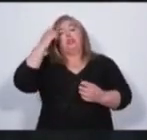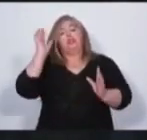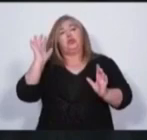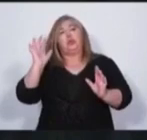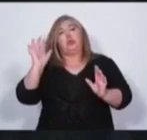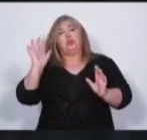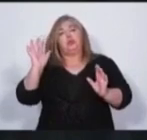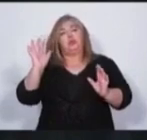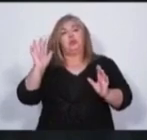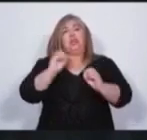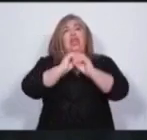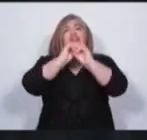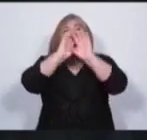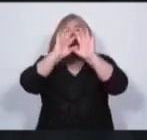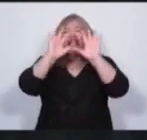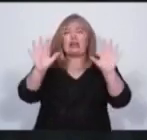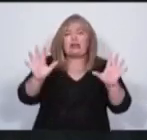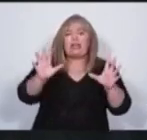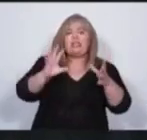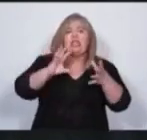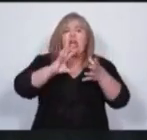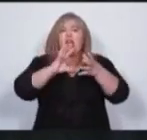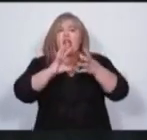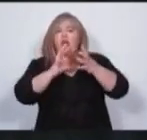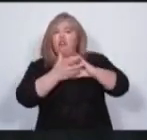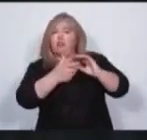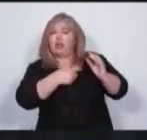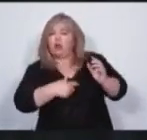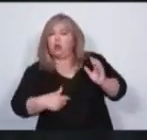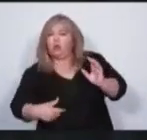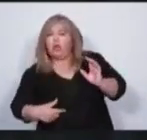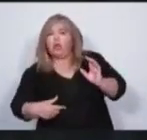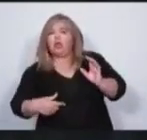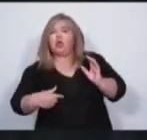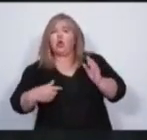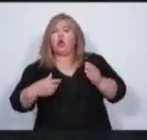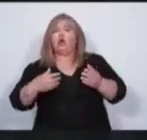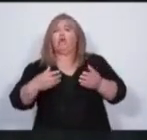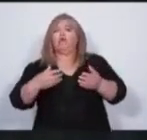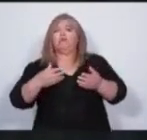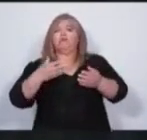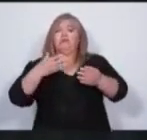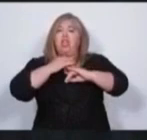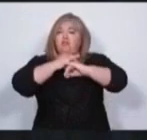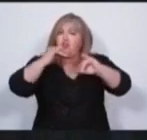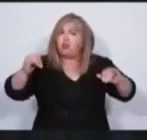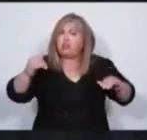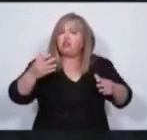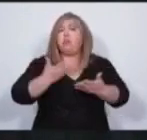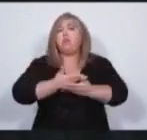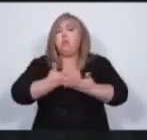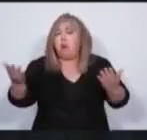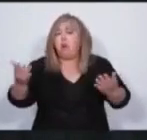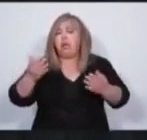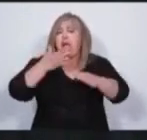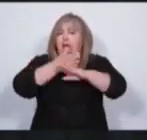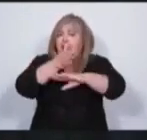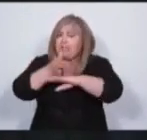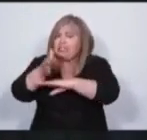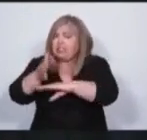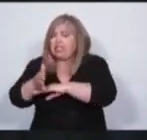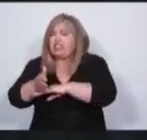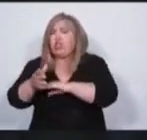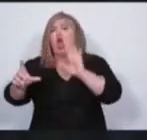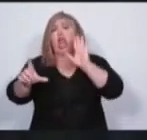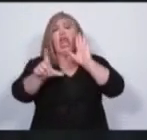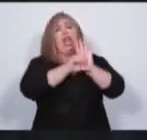el acceso a la información pública y la ley de ética que se dictó acá